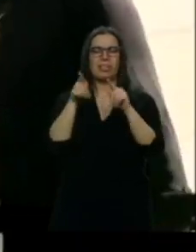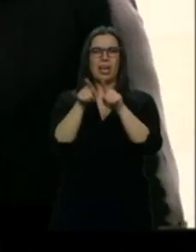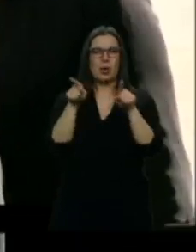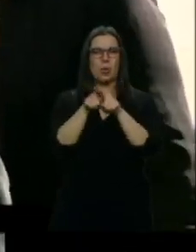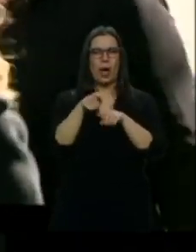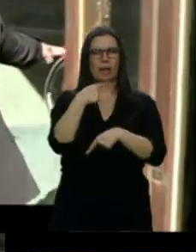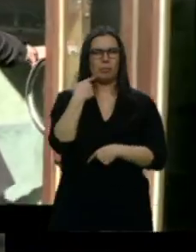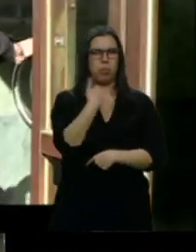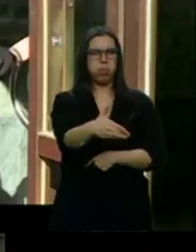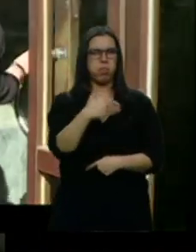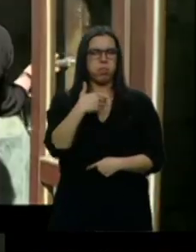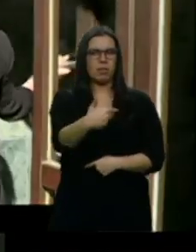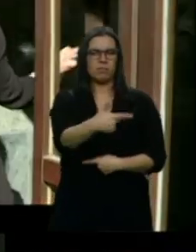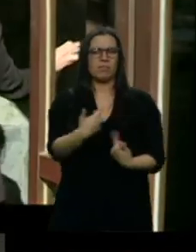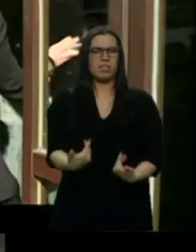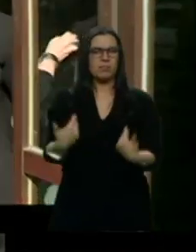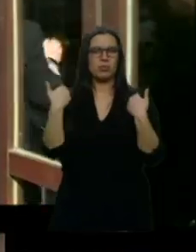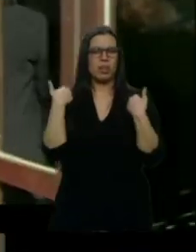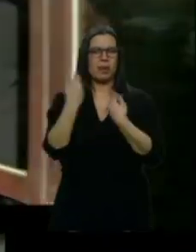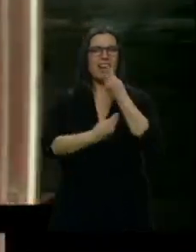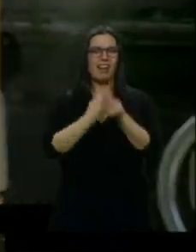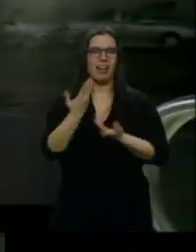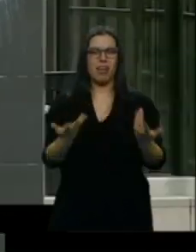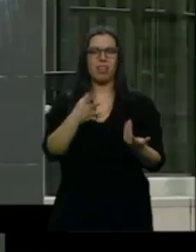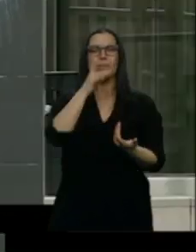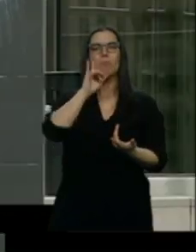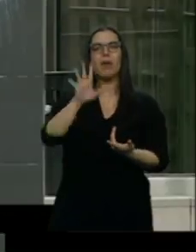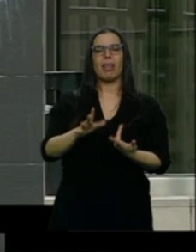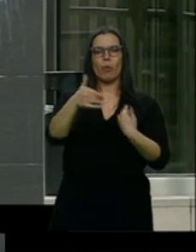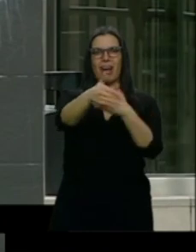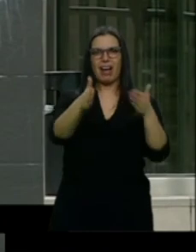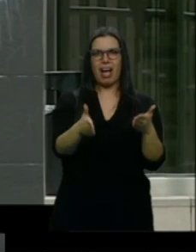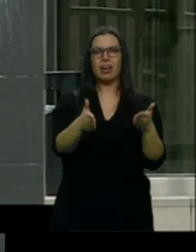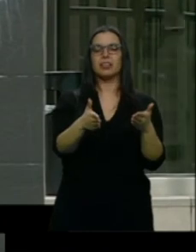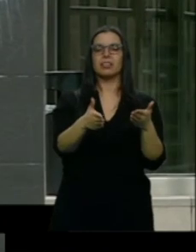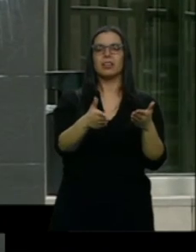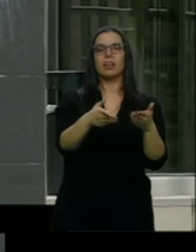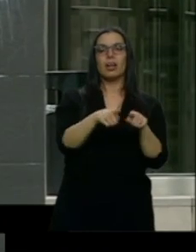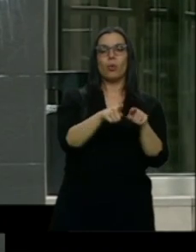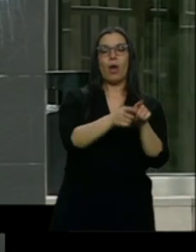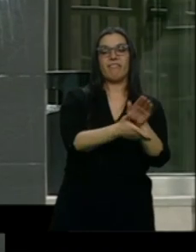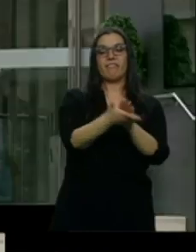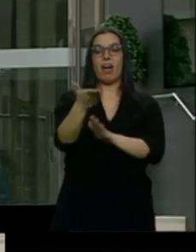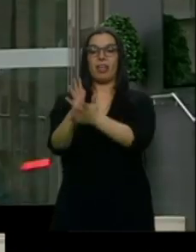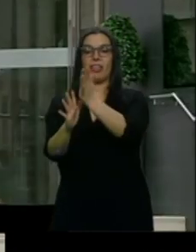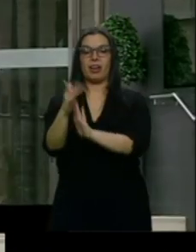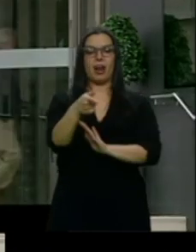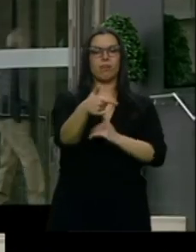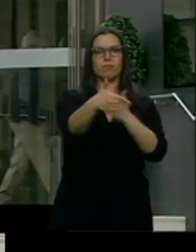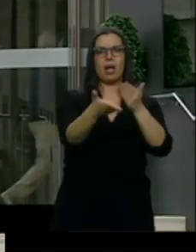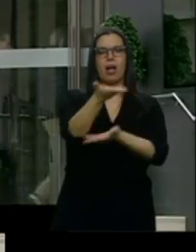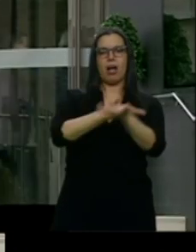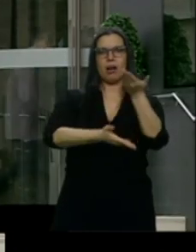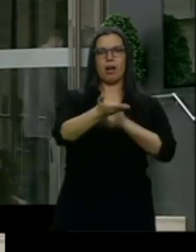de la empresa funeraria que al parecer cambiaban los féretros que se iban a incinerar por otros más baratos o en peor estado. Los abogados de las víctimas